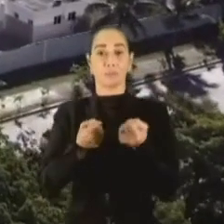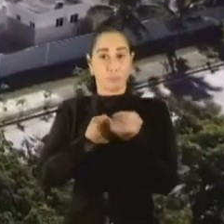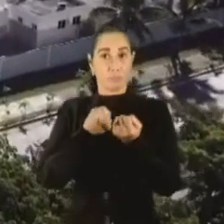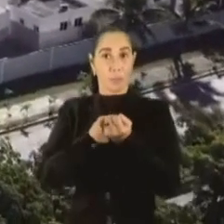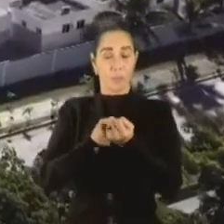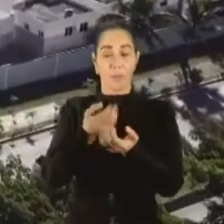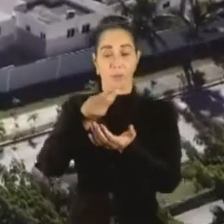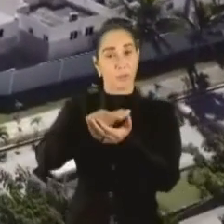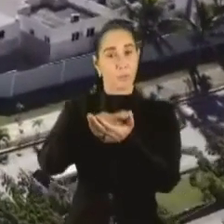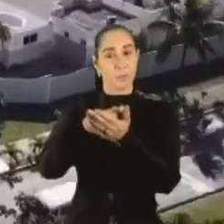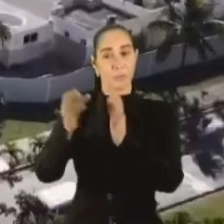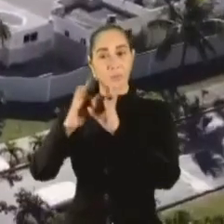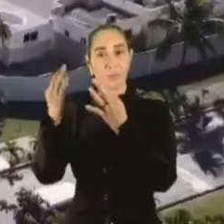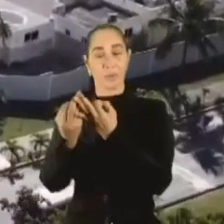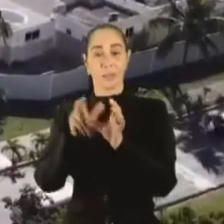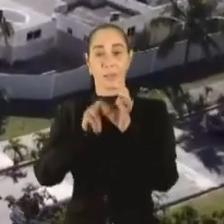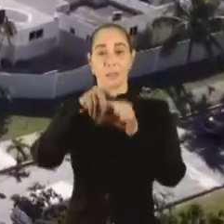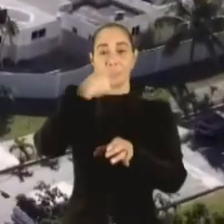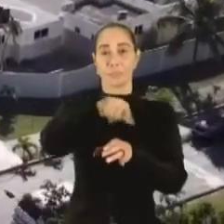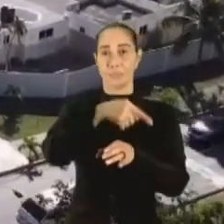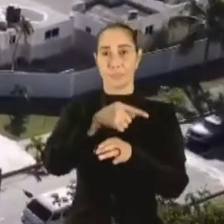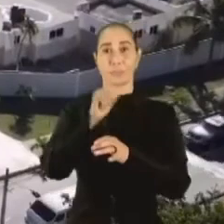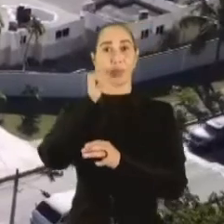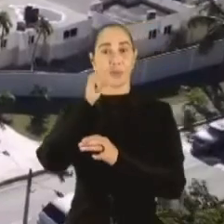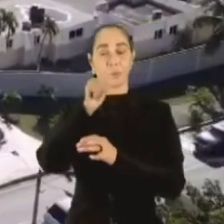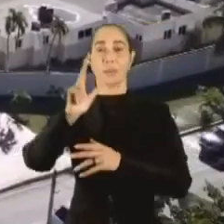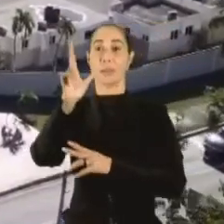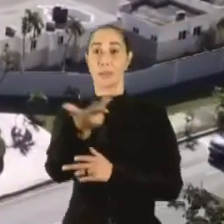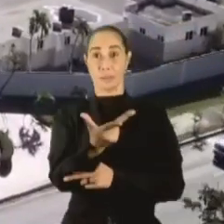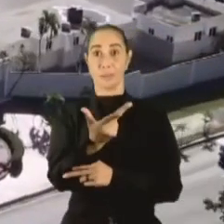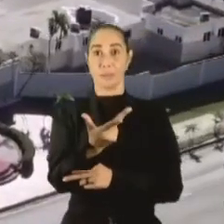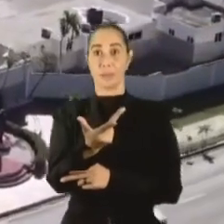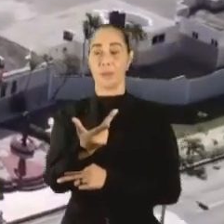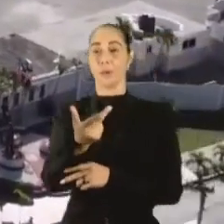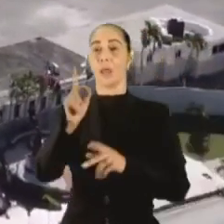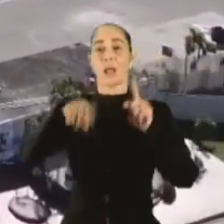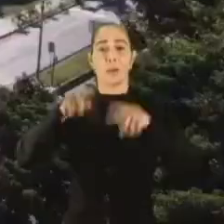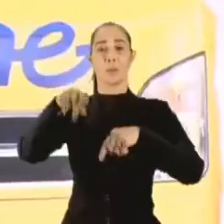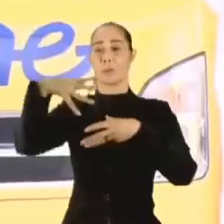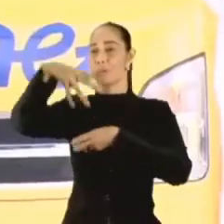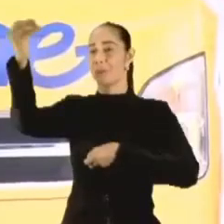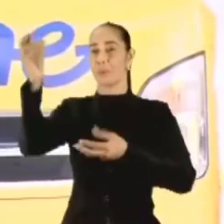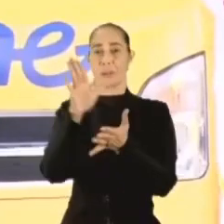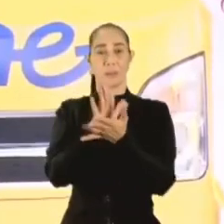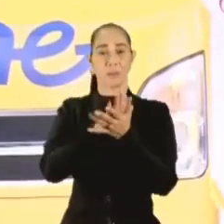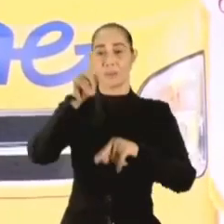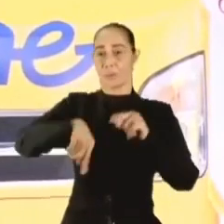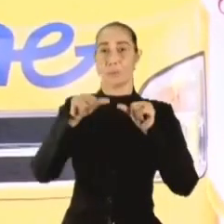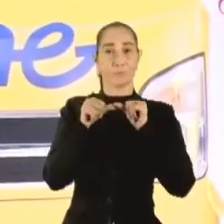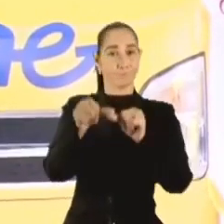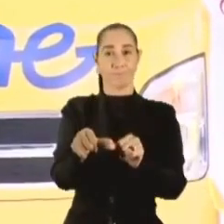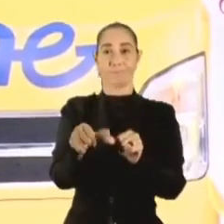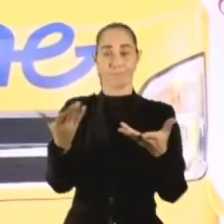familiar el costo de transporte y tercero la deserción escolar que es fundamental y